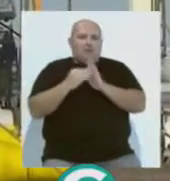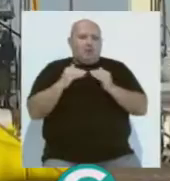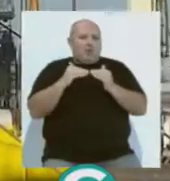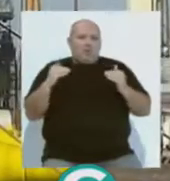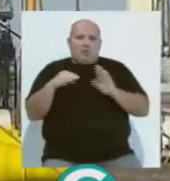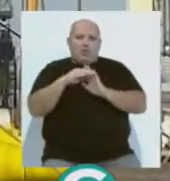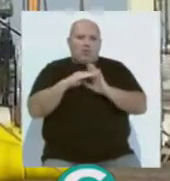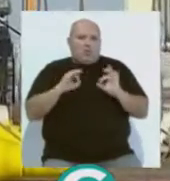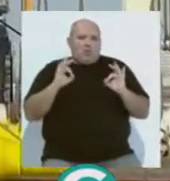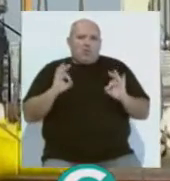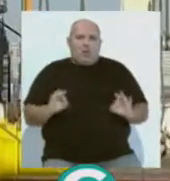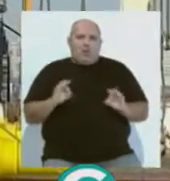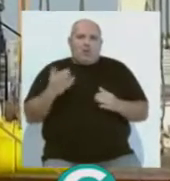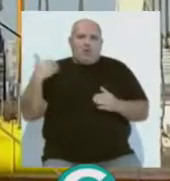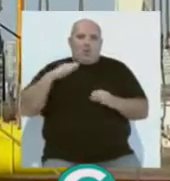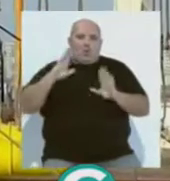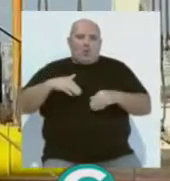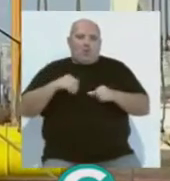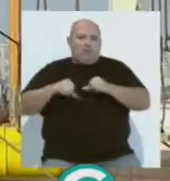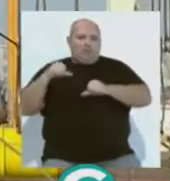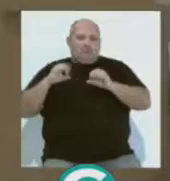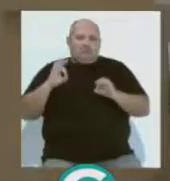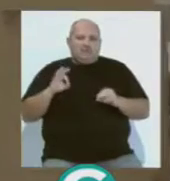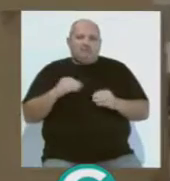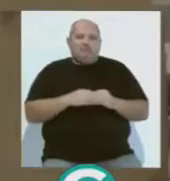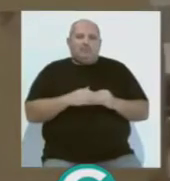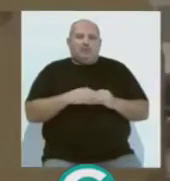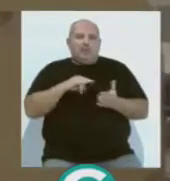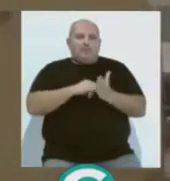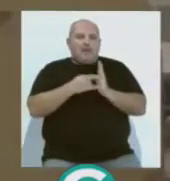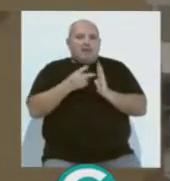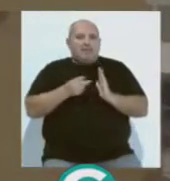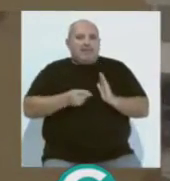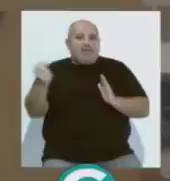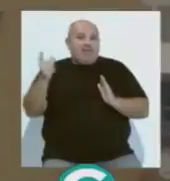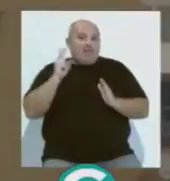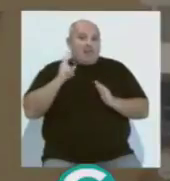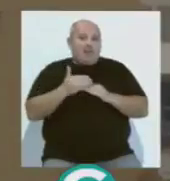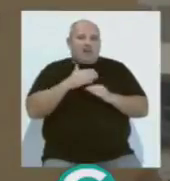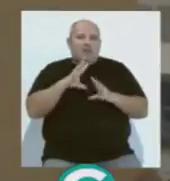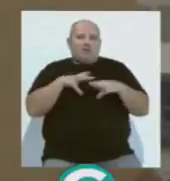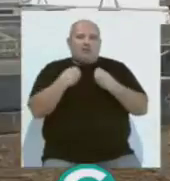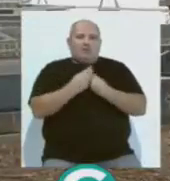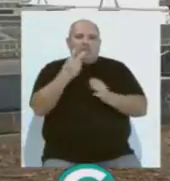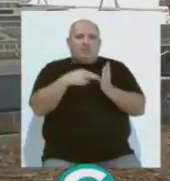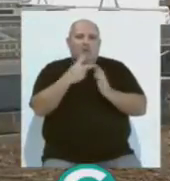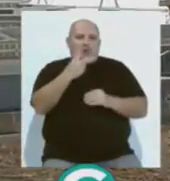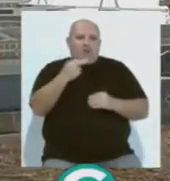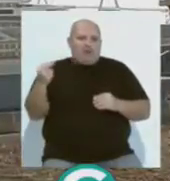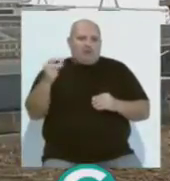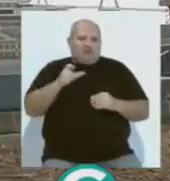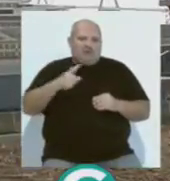mismas condiciones que en el último expediente de prejubilaciones. El plan de salidas anticipadas afectaría a un total de 2.200